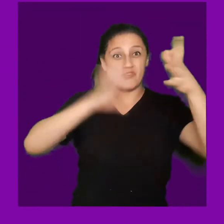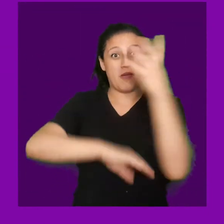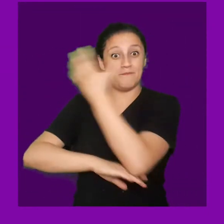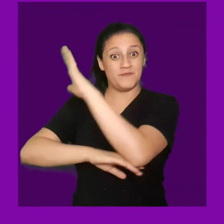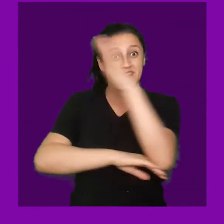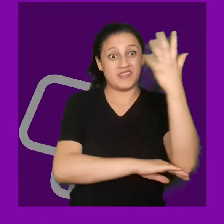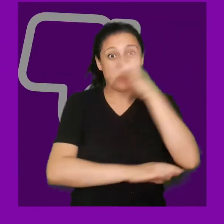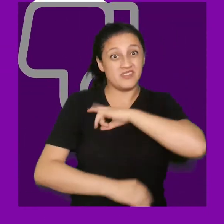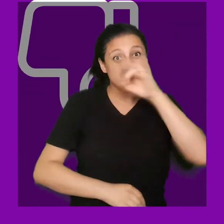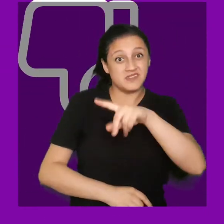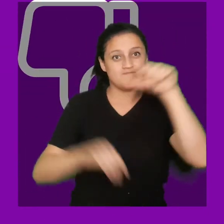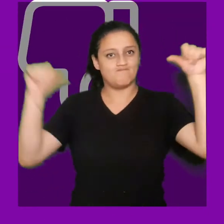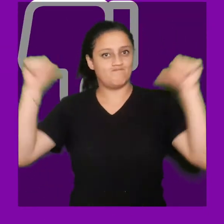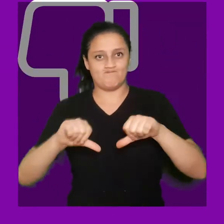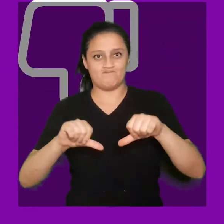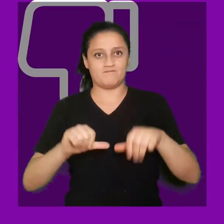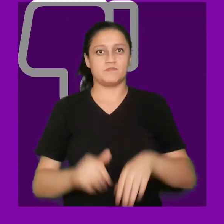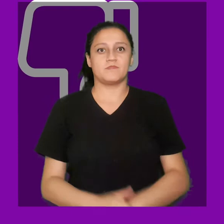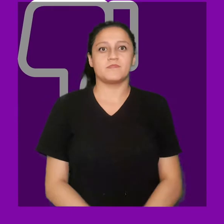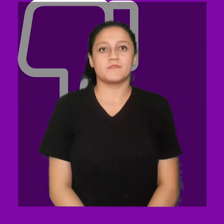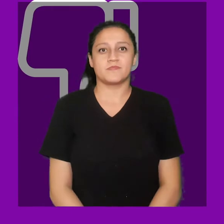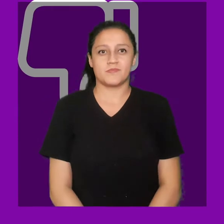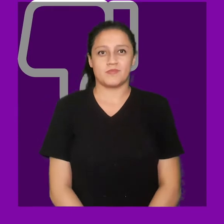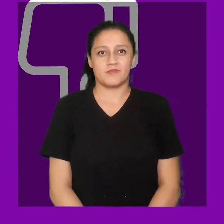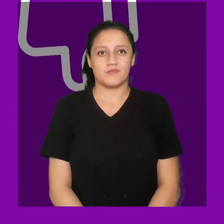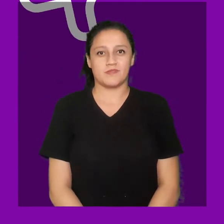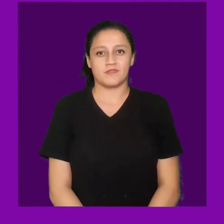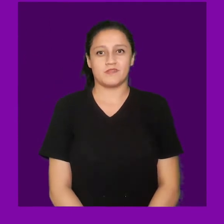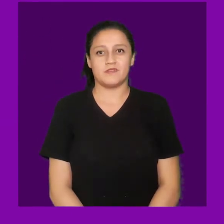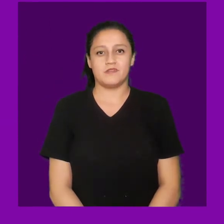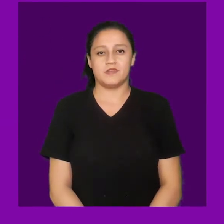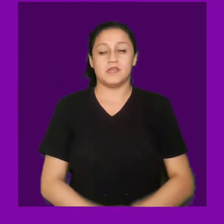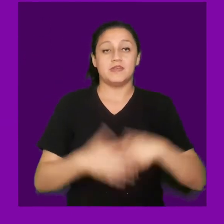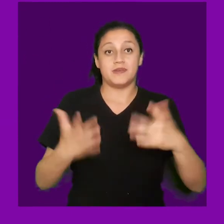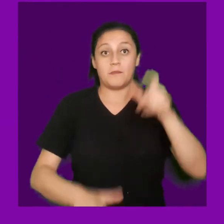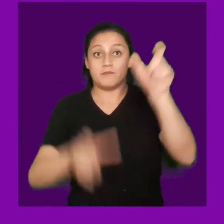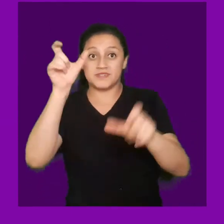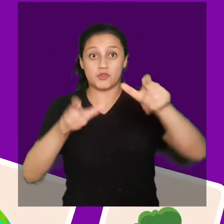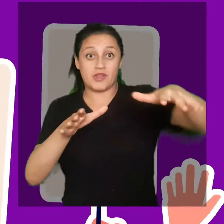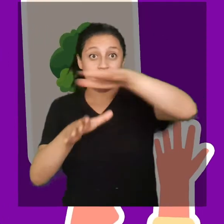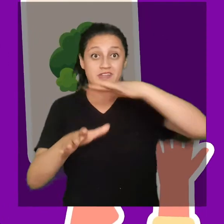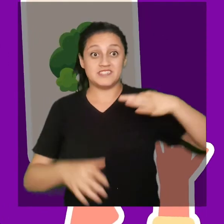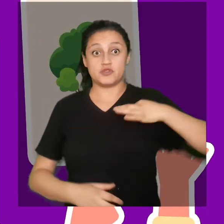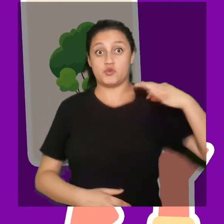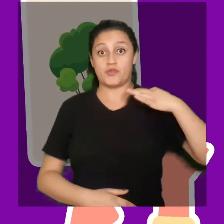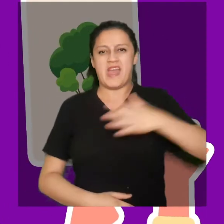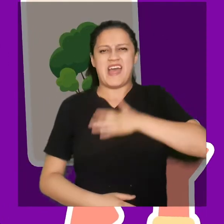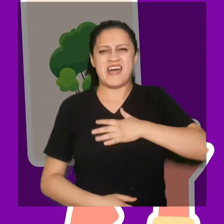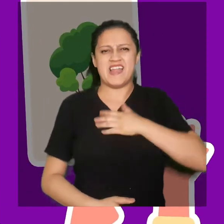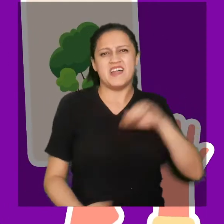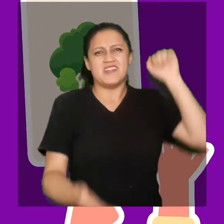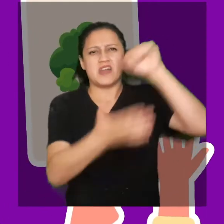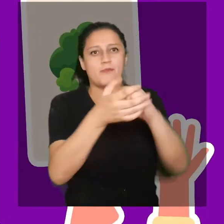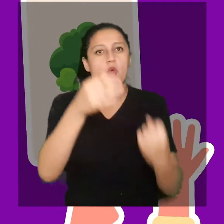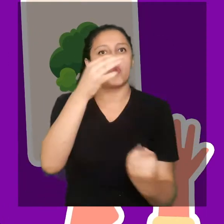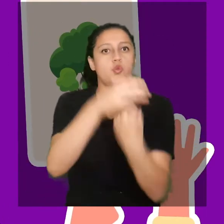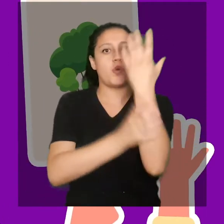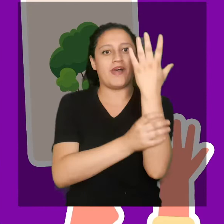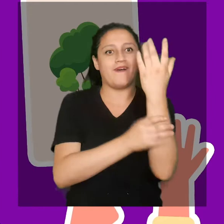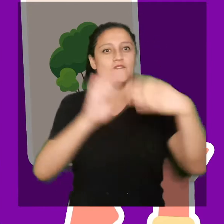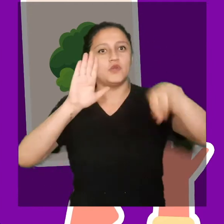realizar, mostrando la falencia del sistema de gestión medioambiental del país. De ahí que especialistas y la sociedad civil